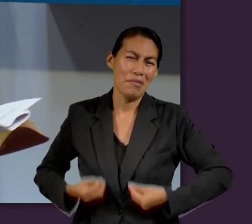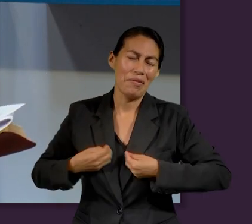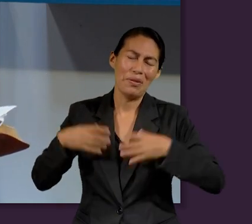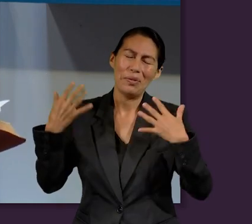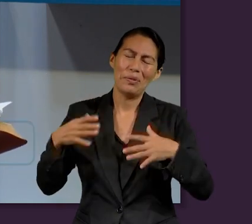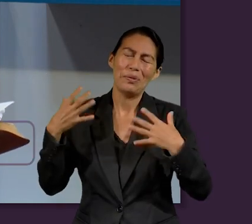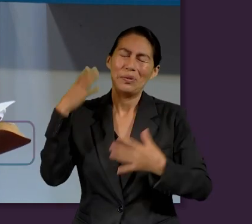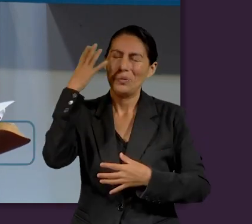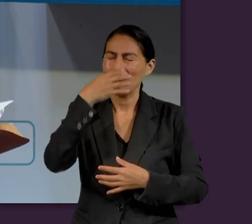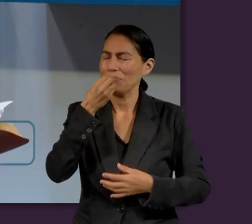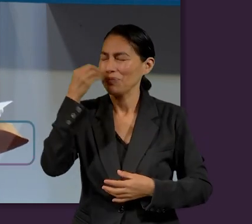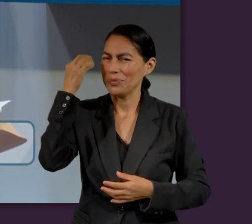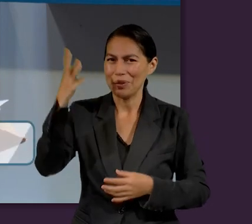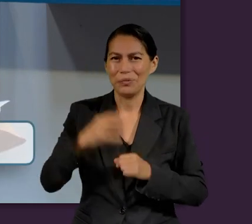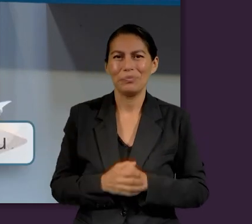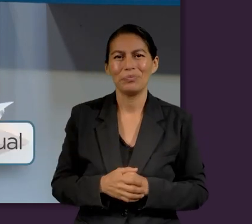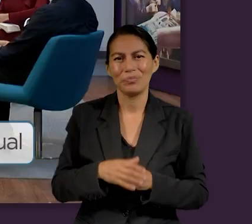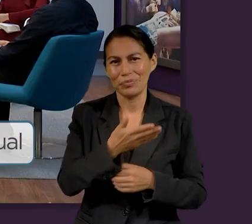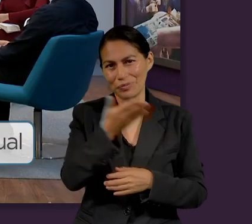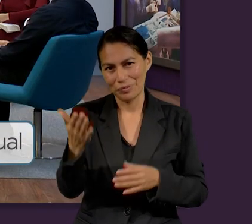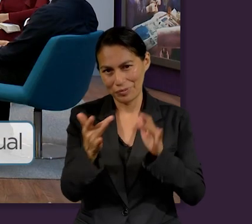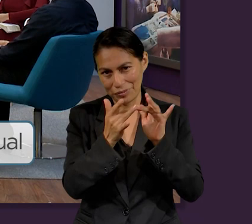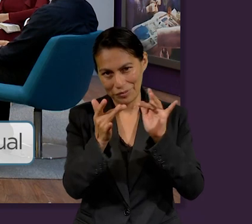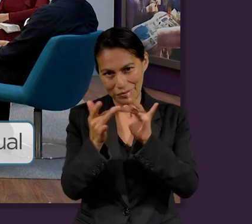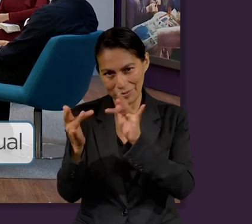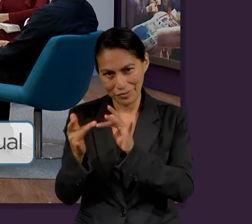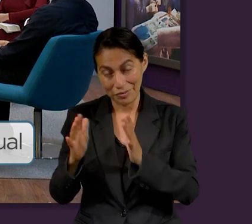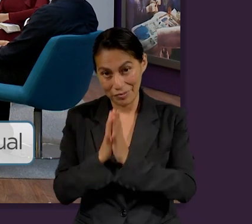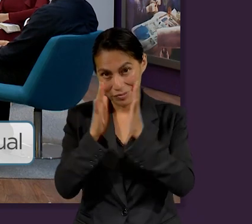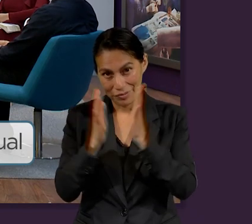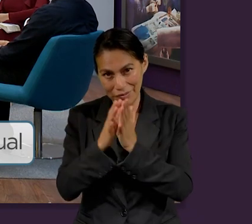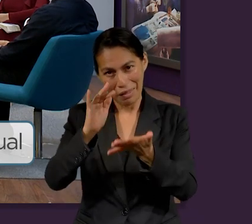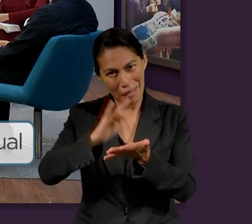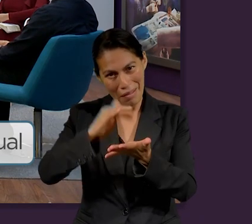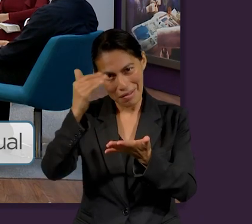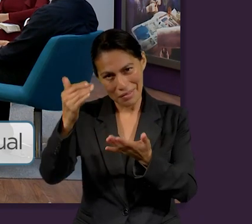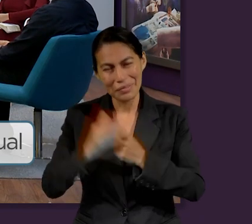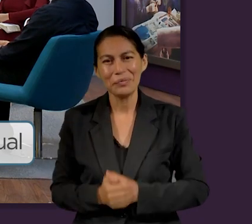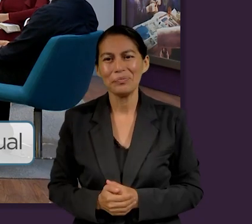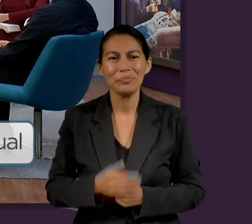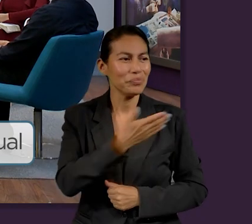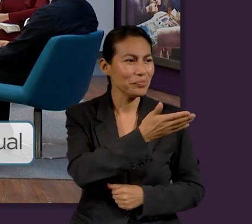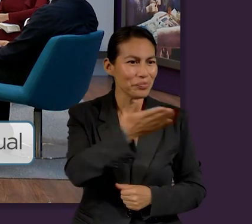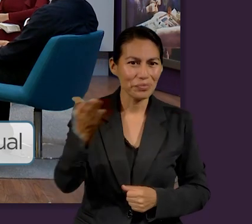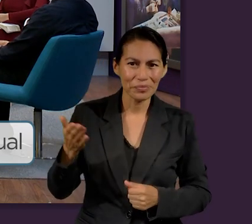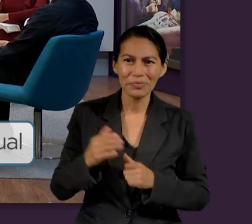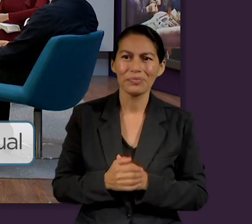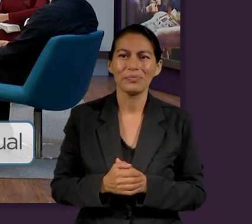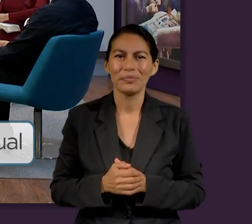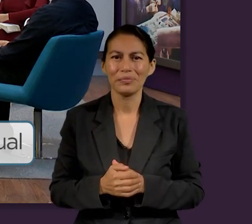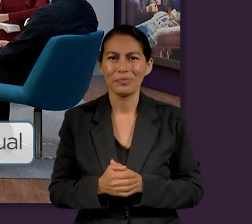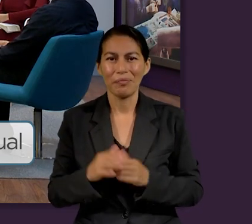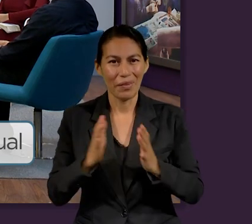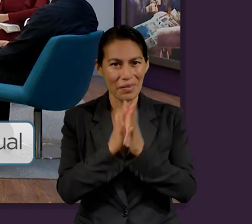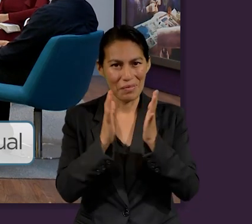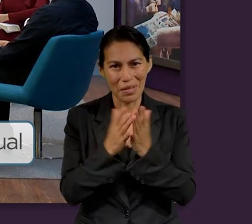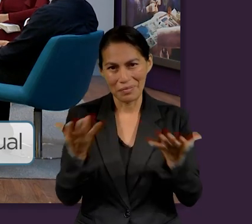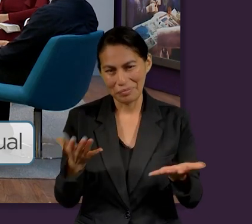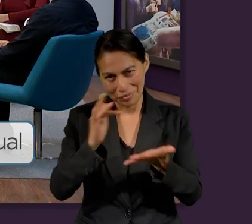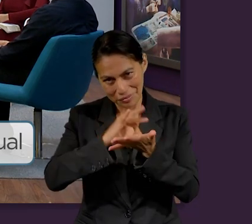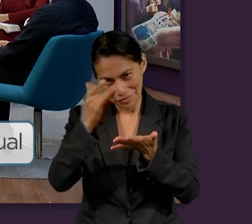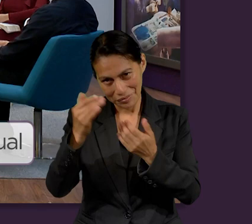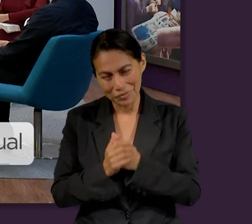Agradecemos mucho su participación del cual ustedes han hecho la bendición de